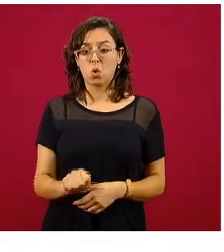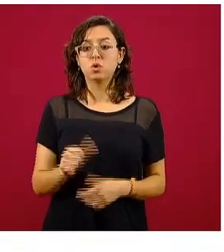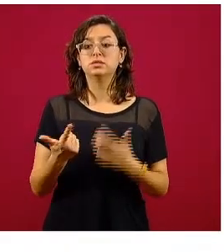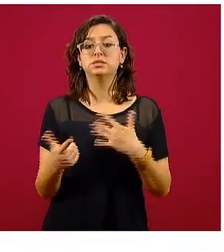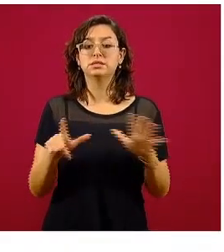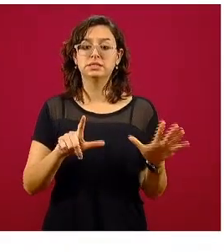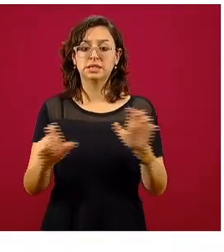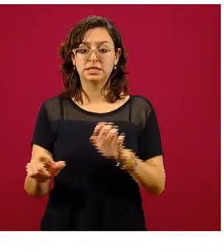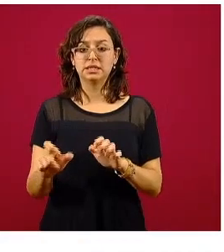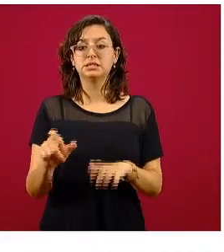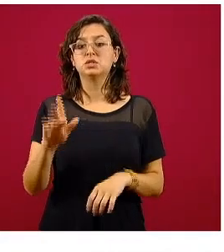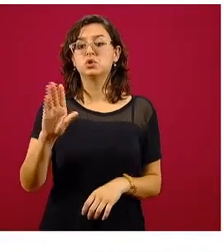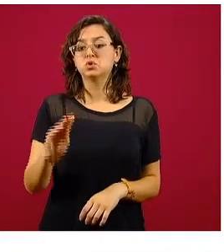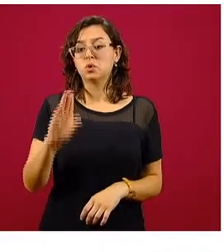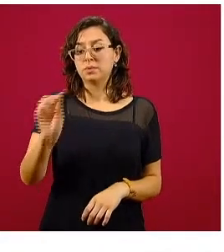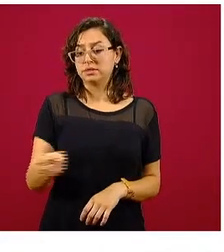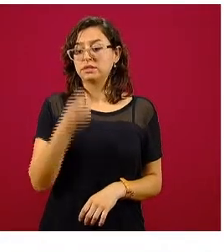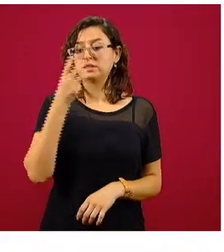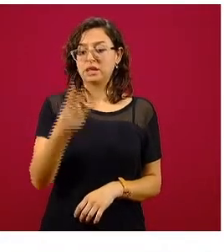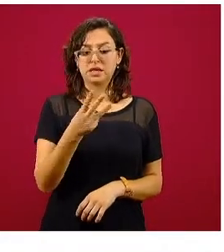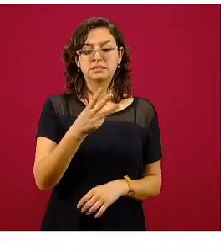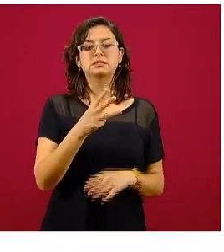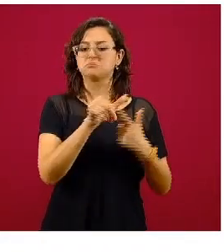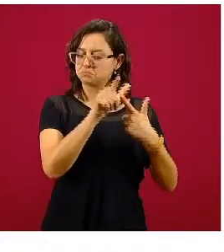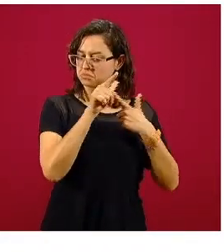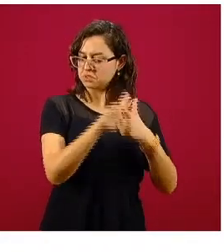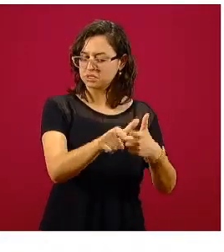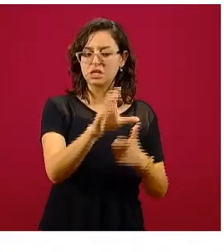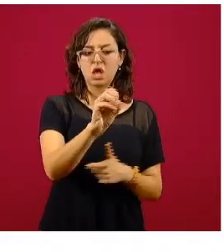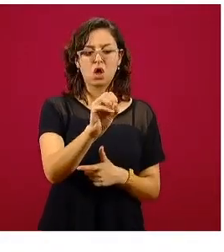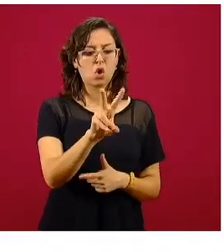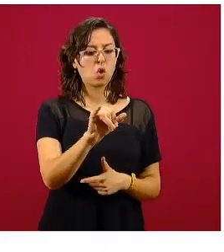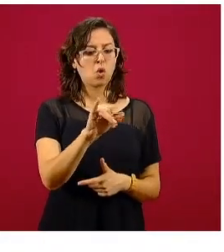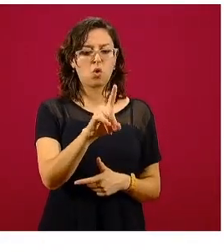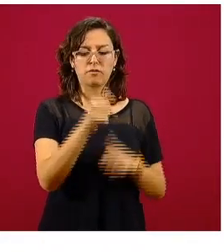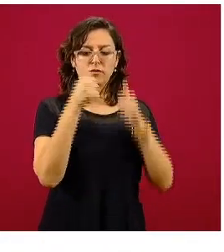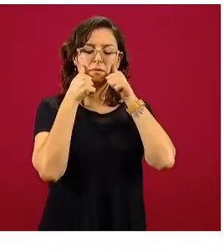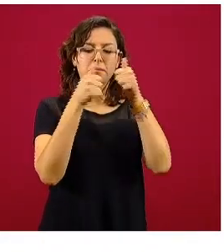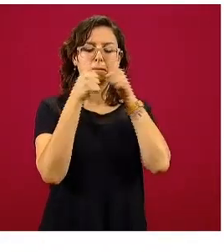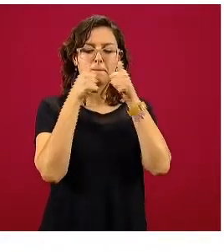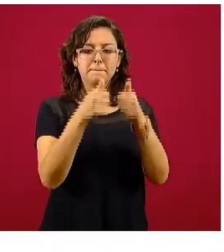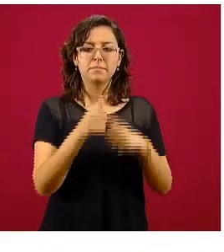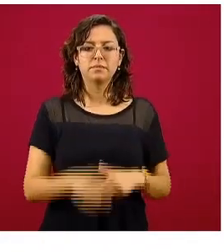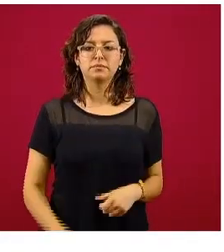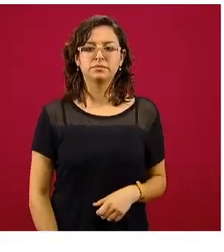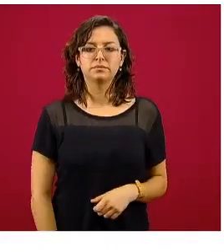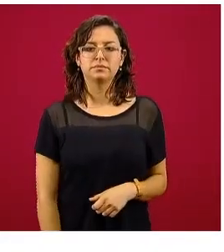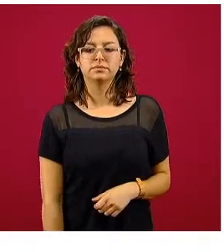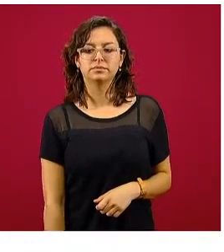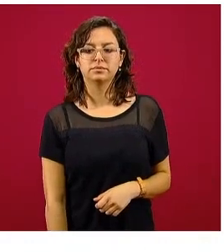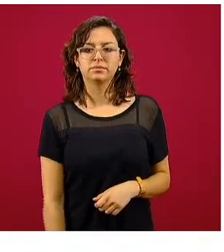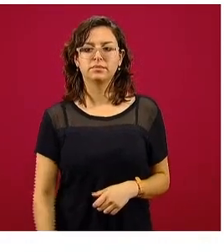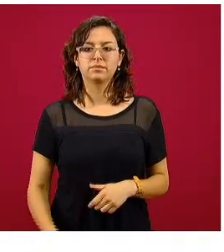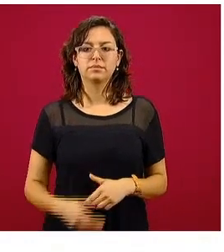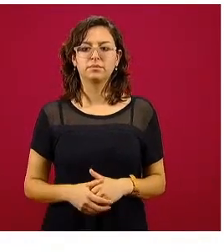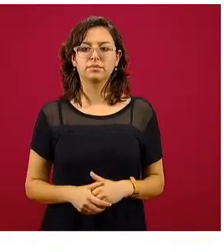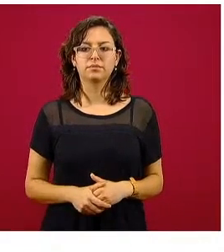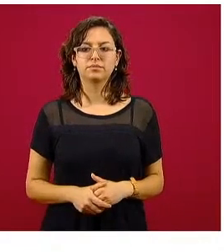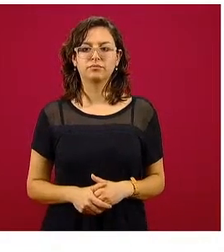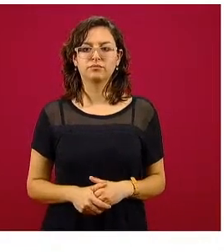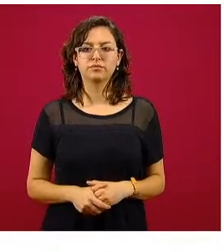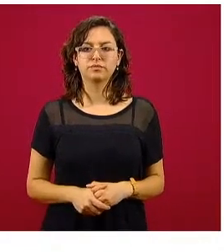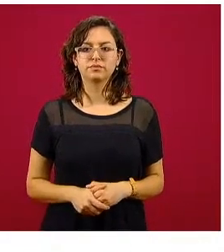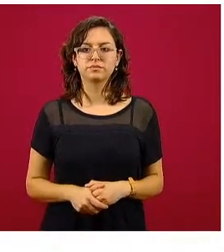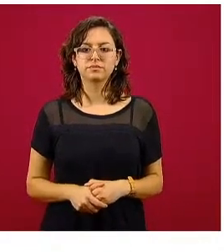793 las unidades que se mantienen asignadas para atender a los casos de COVID-19.